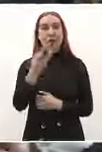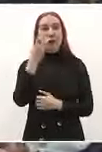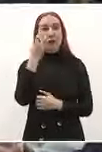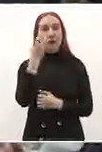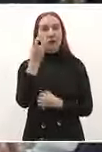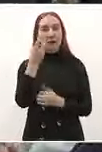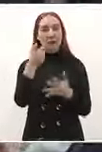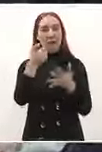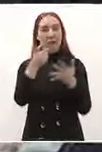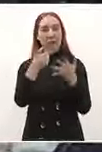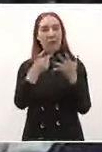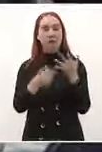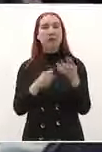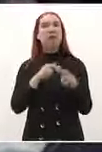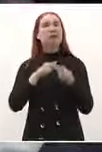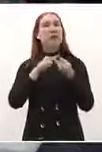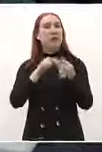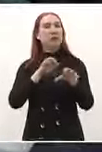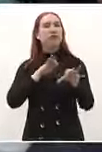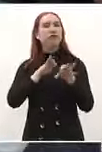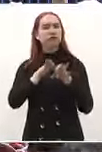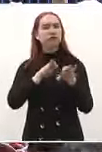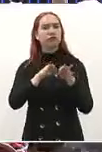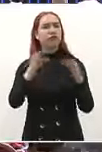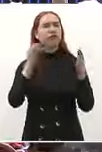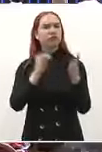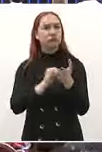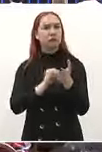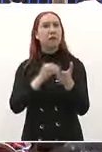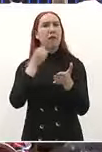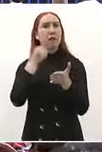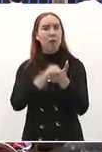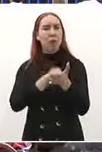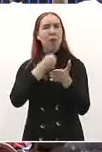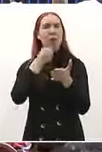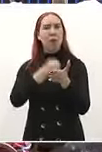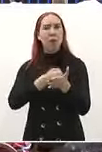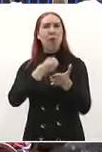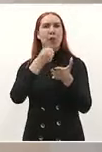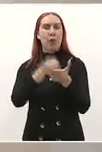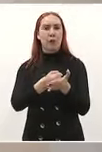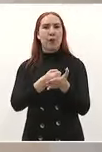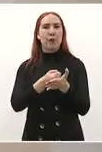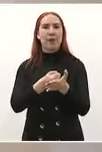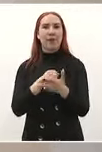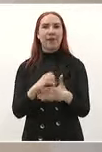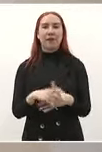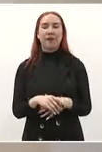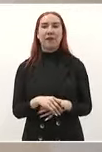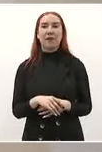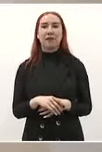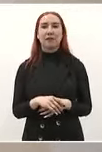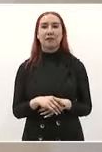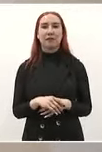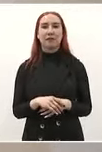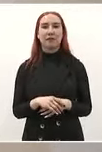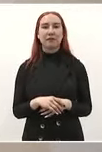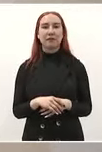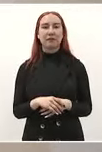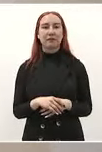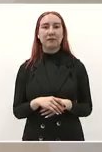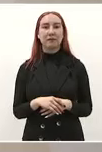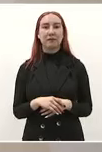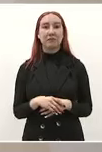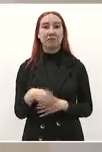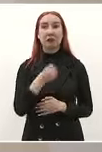estamos haciendo dicen los conservadores que no vamos a poder